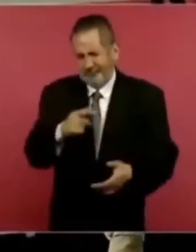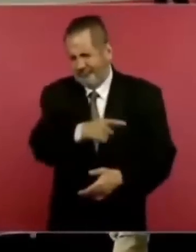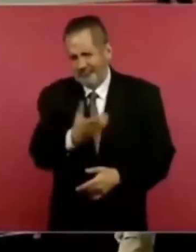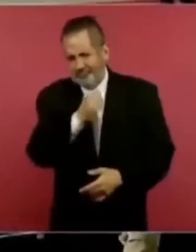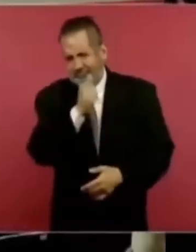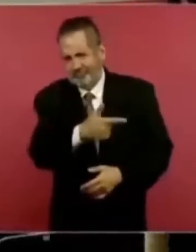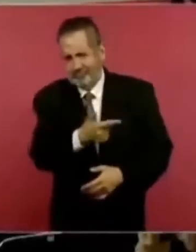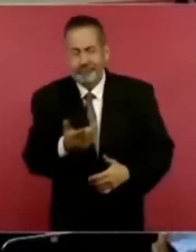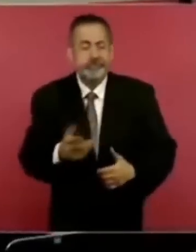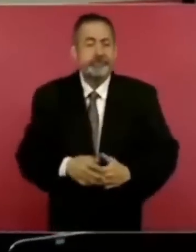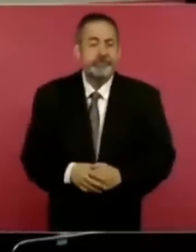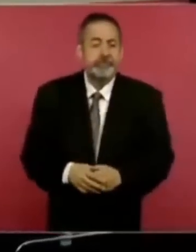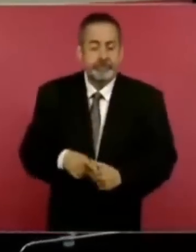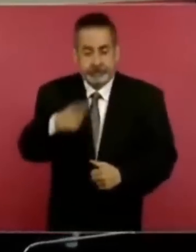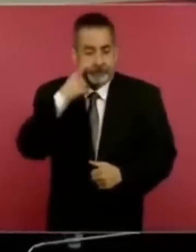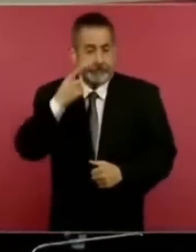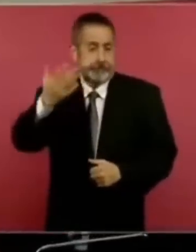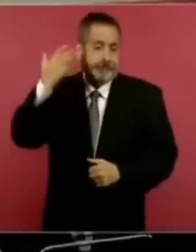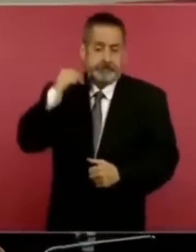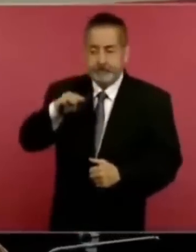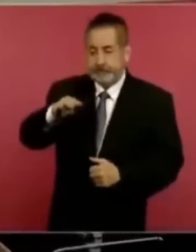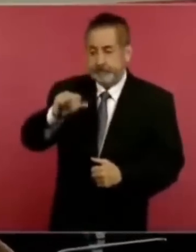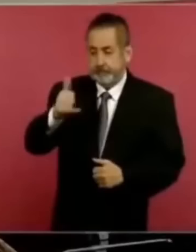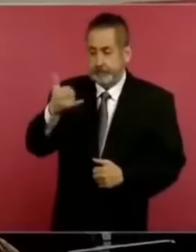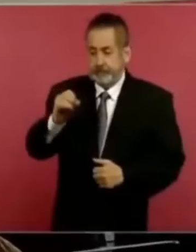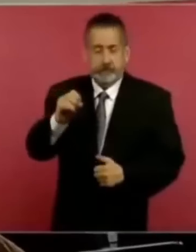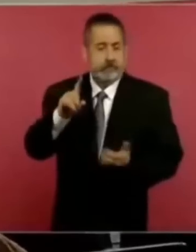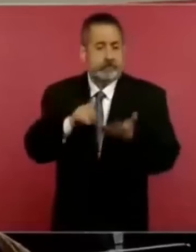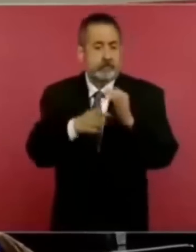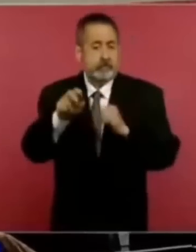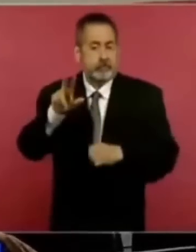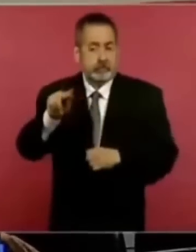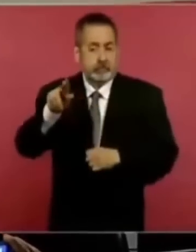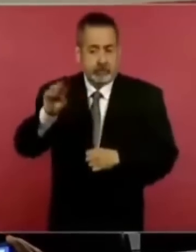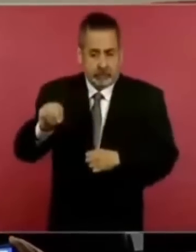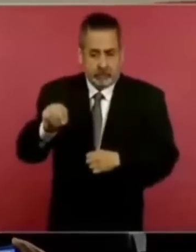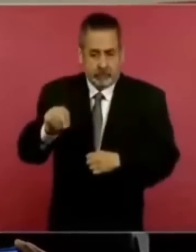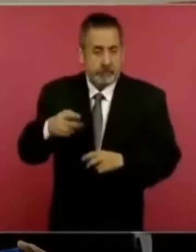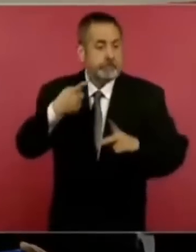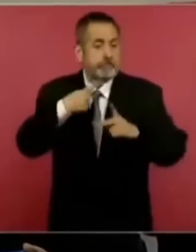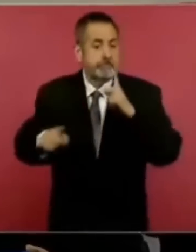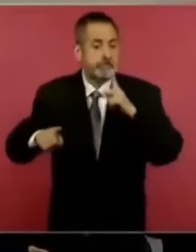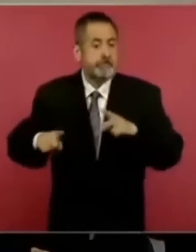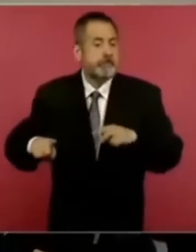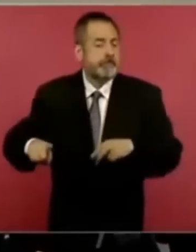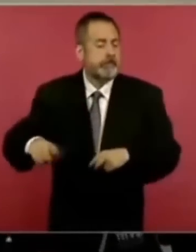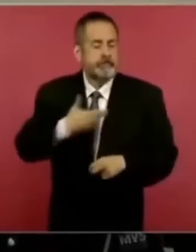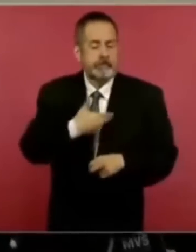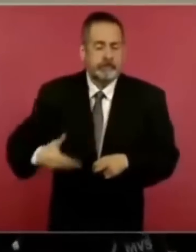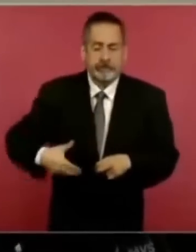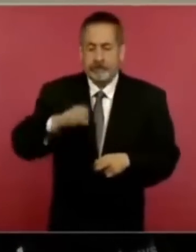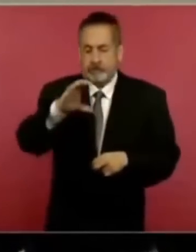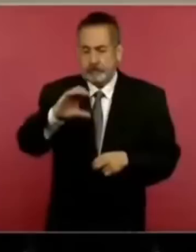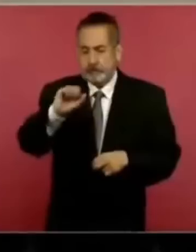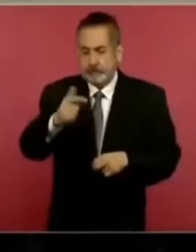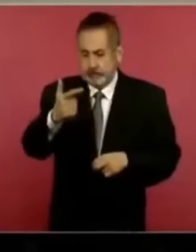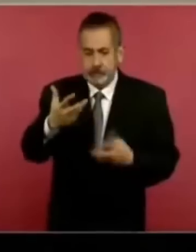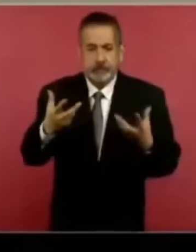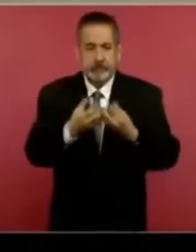Miren, en mayo del 89, al inicio del gobierno de Carlos Salinas, el PRI y el PAN